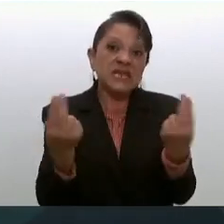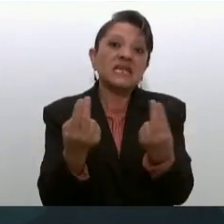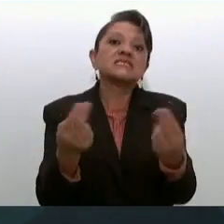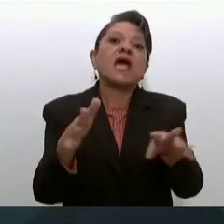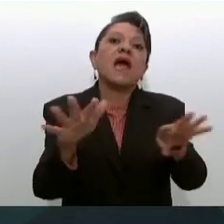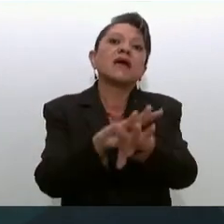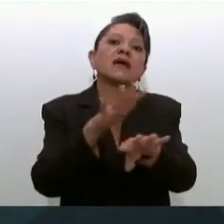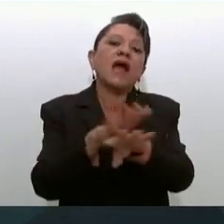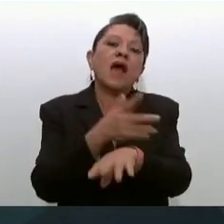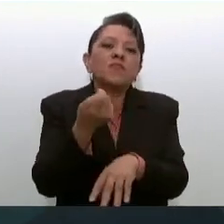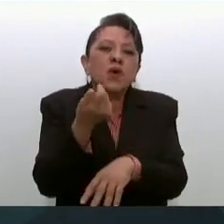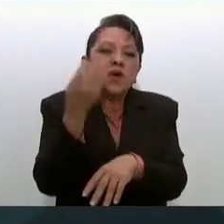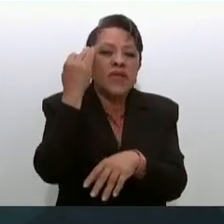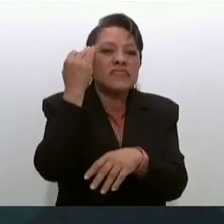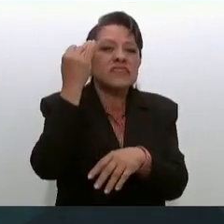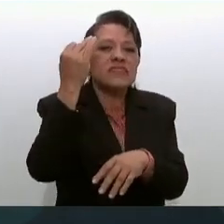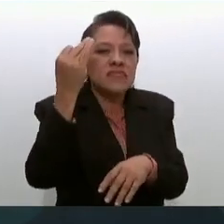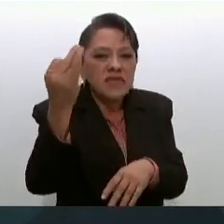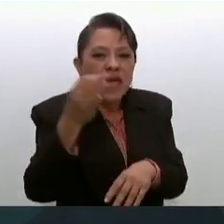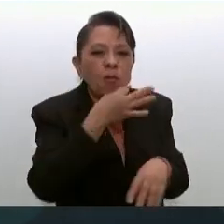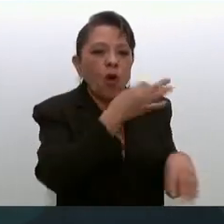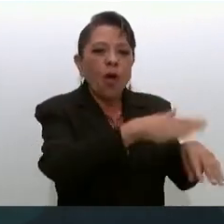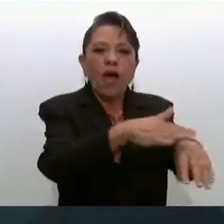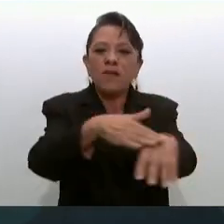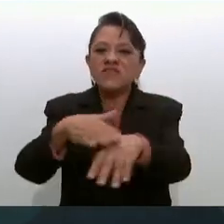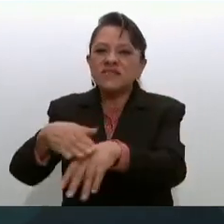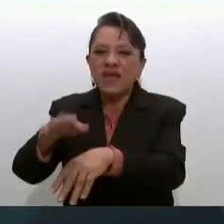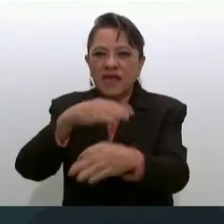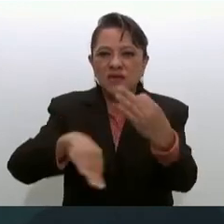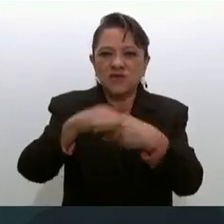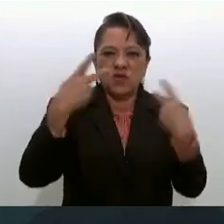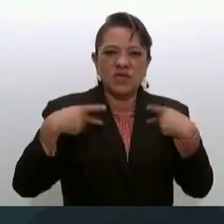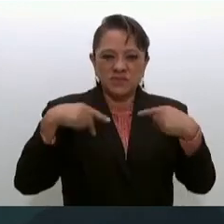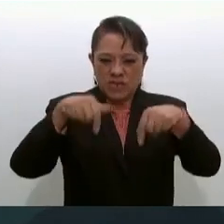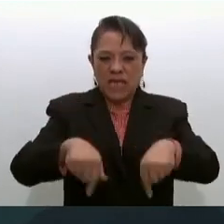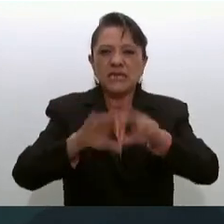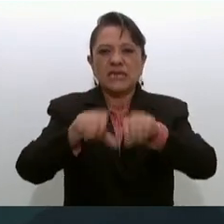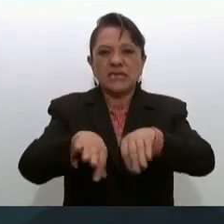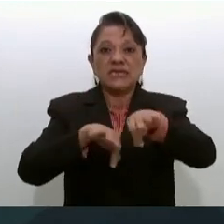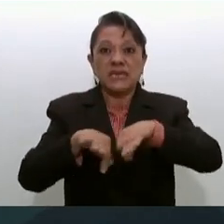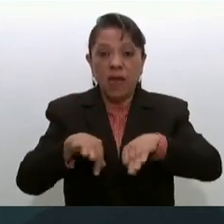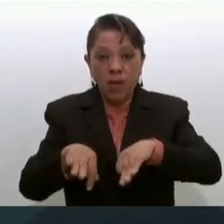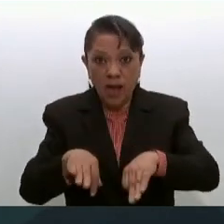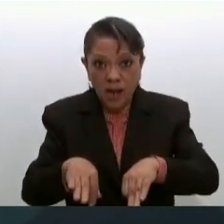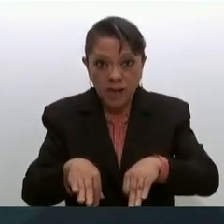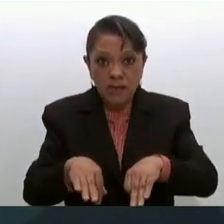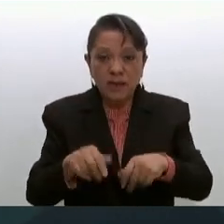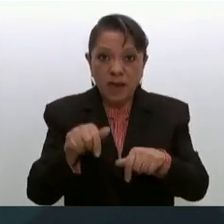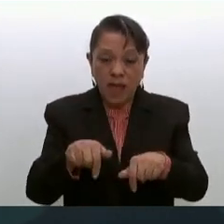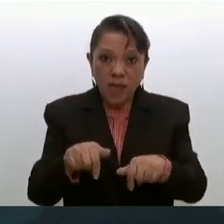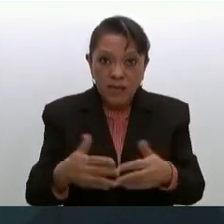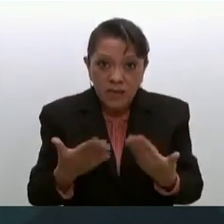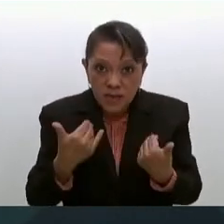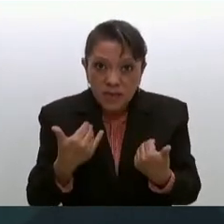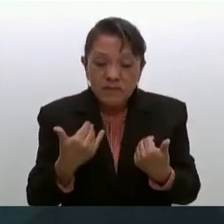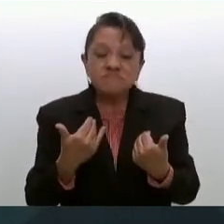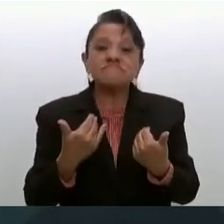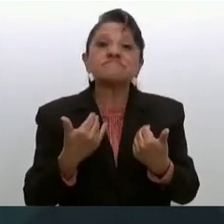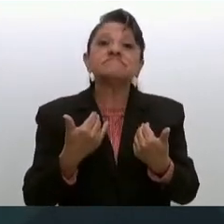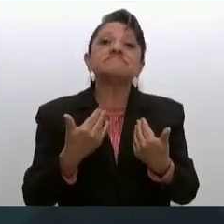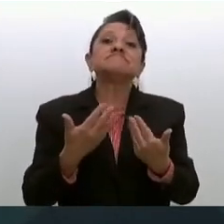un tiempo de informarle a los trabajadores de que no van a